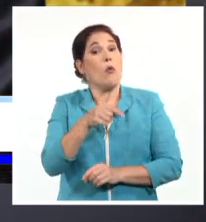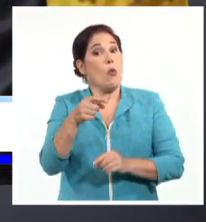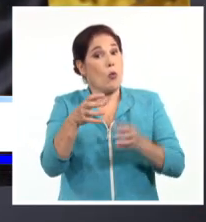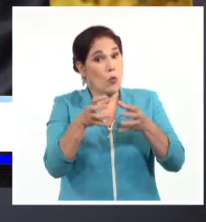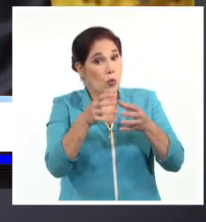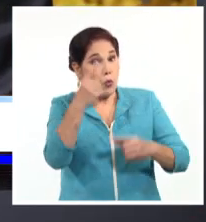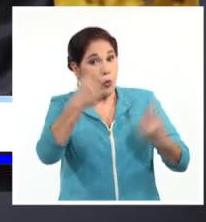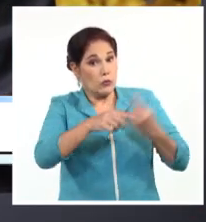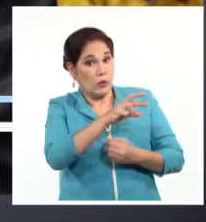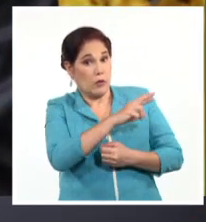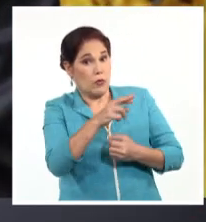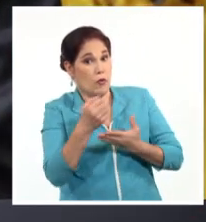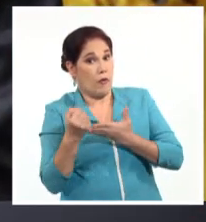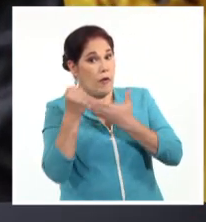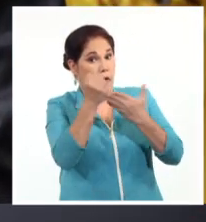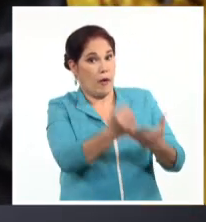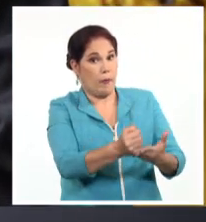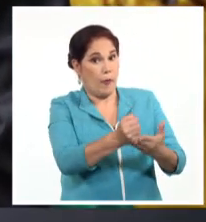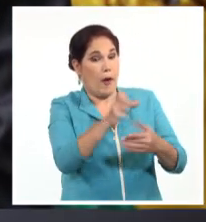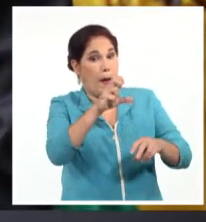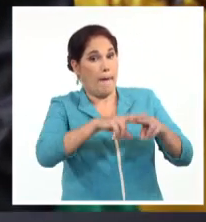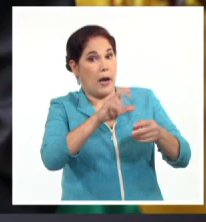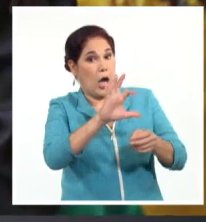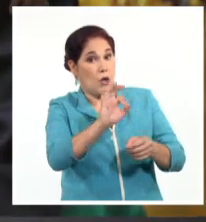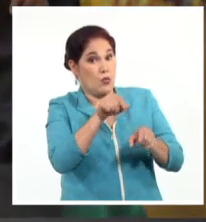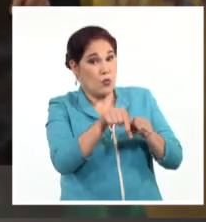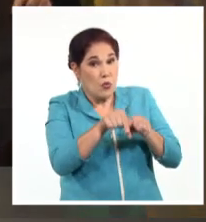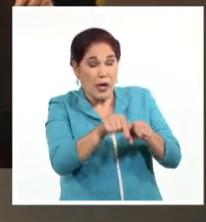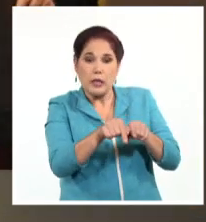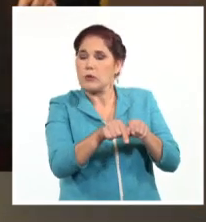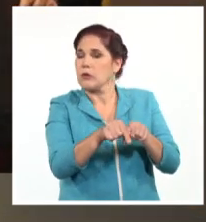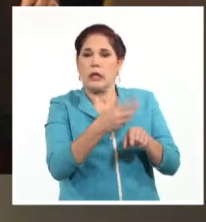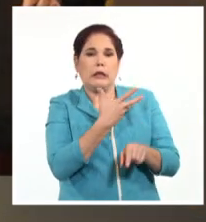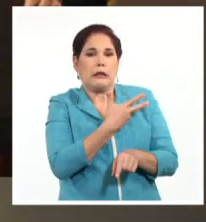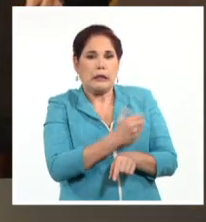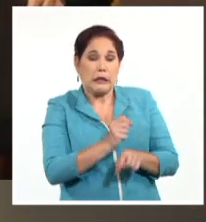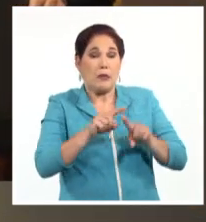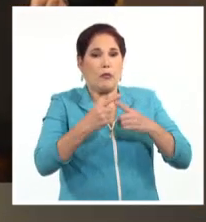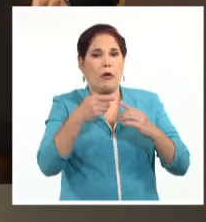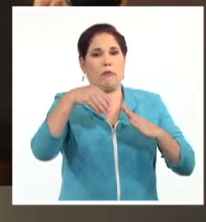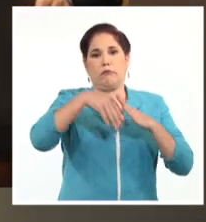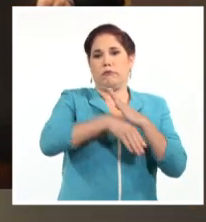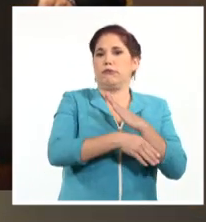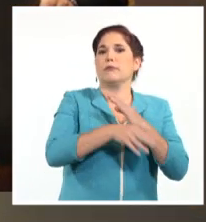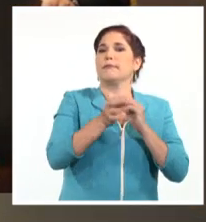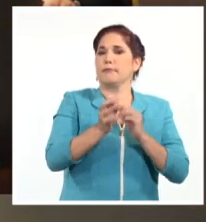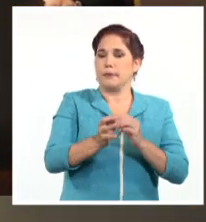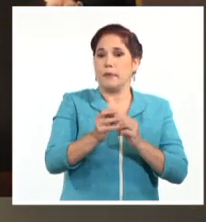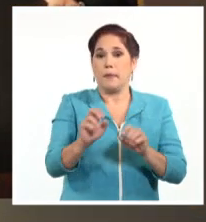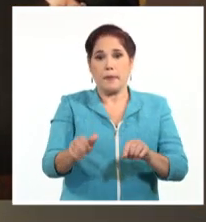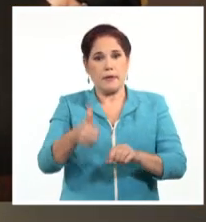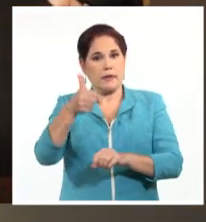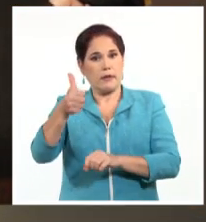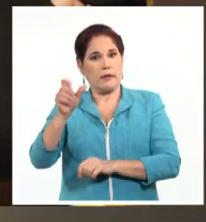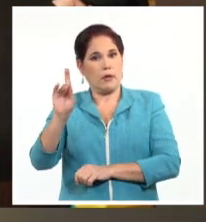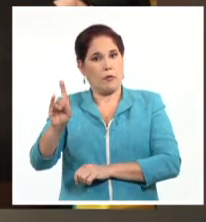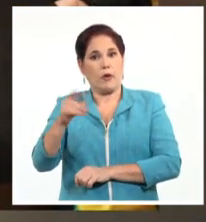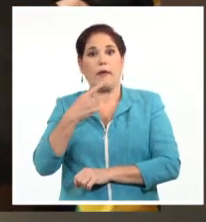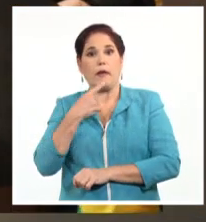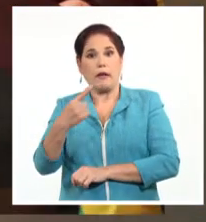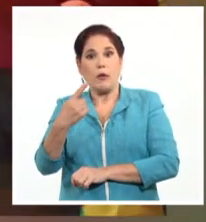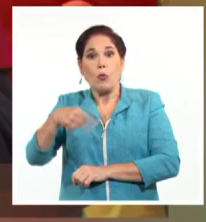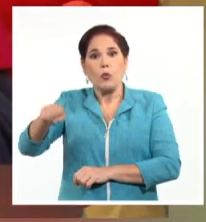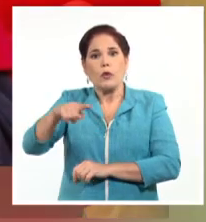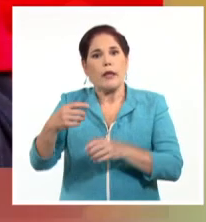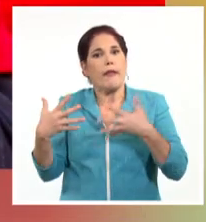al ex gobernador Luis Fernando Camacho se encuentra lastimado tras facasar en sus intentos. El presidente boliviano apeló a la unidad